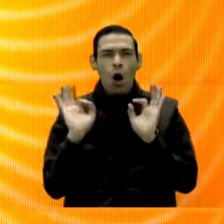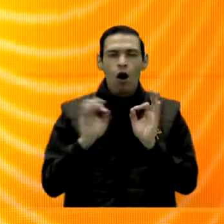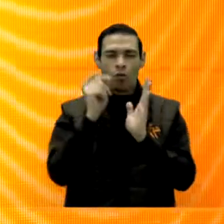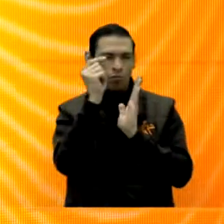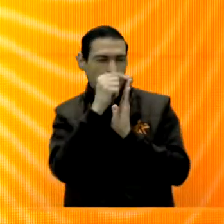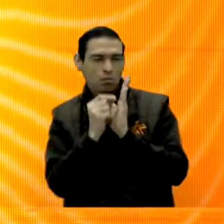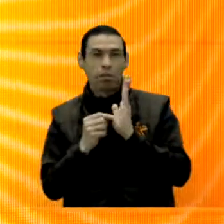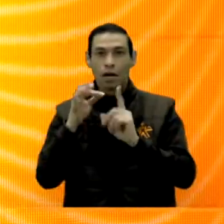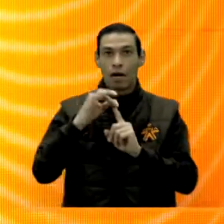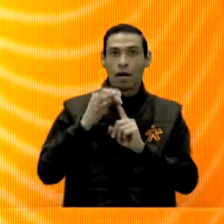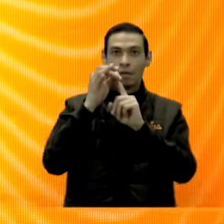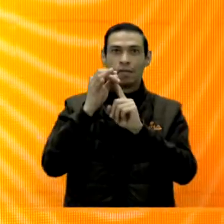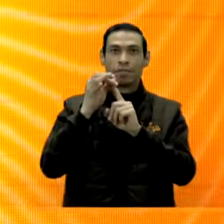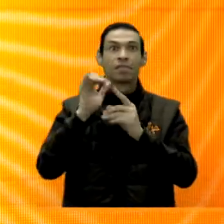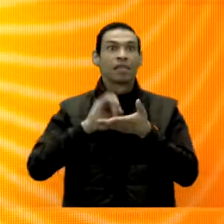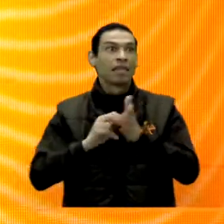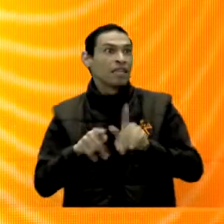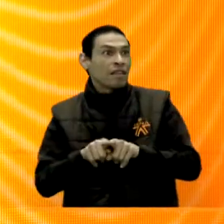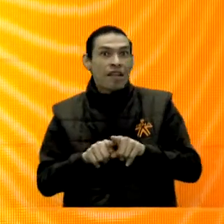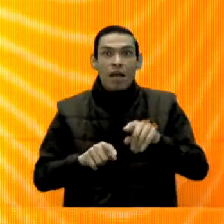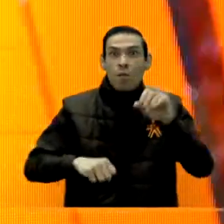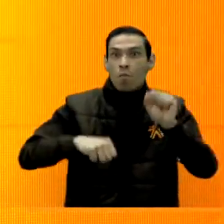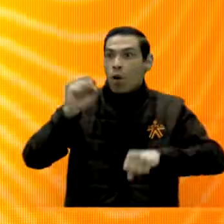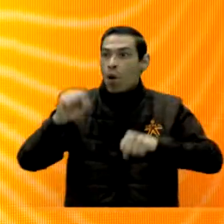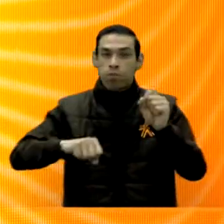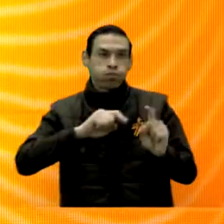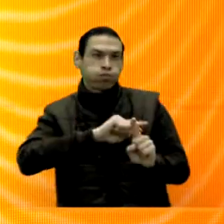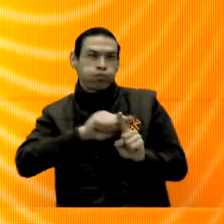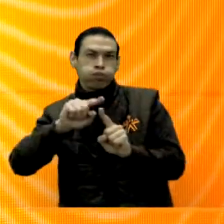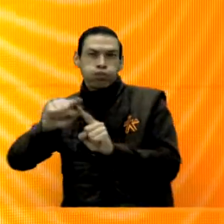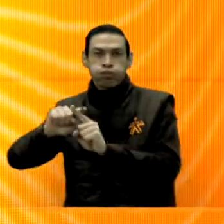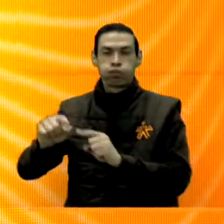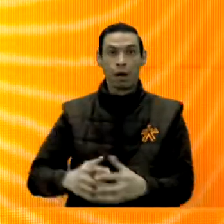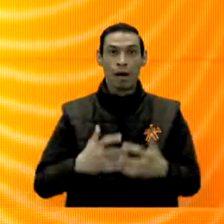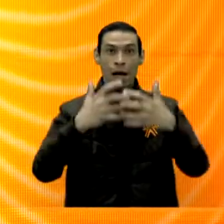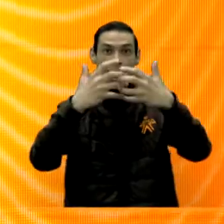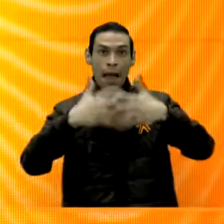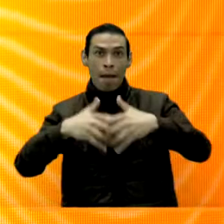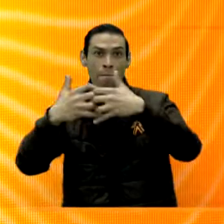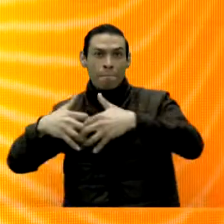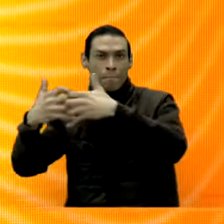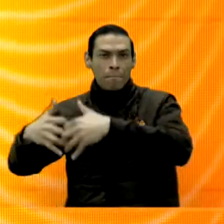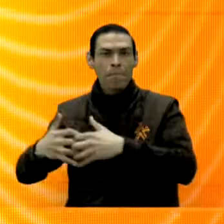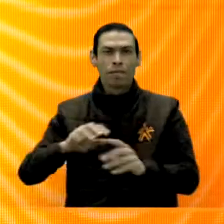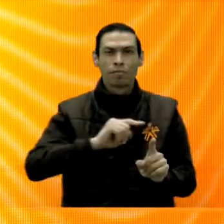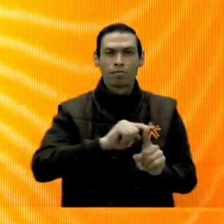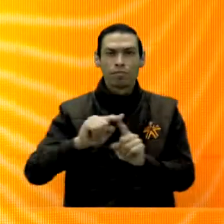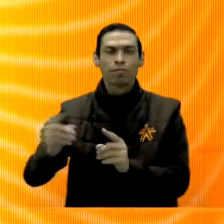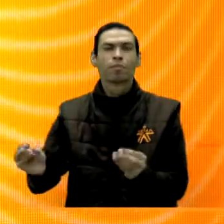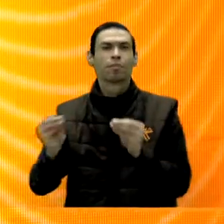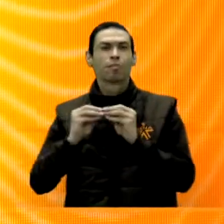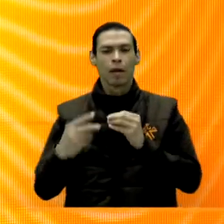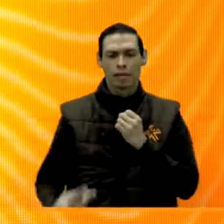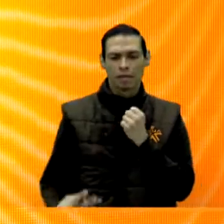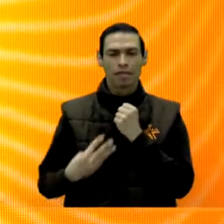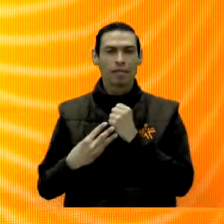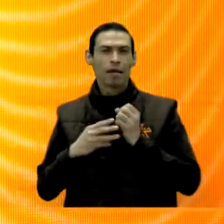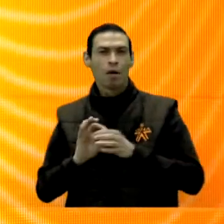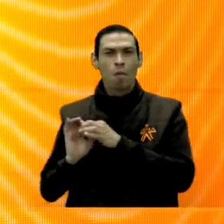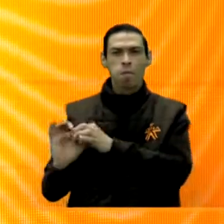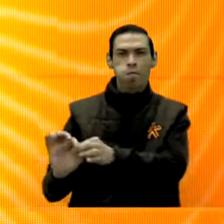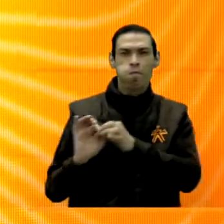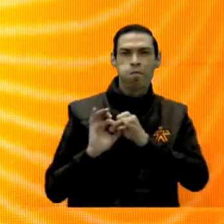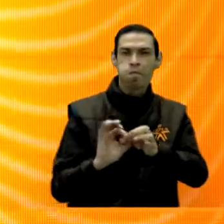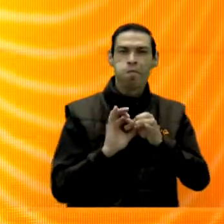una cantidad de escenarios y de posibilidades de cooperación entre las empresas y el SENA con el único